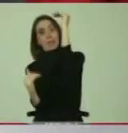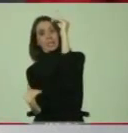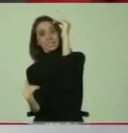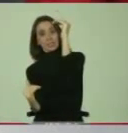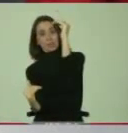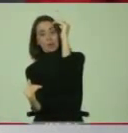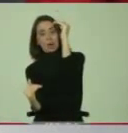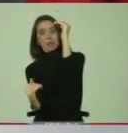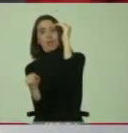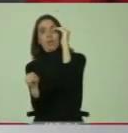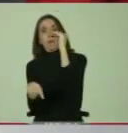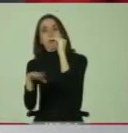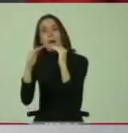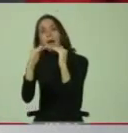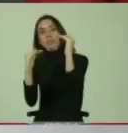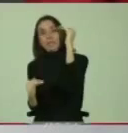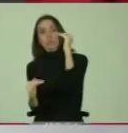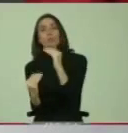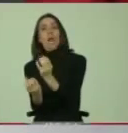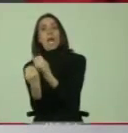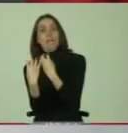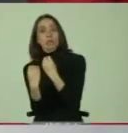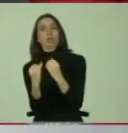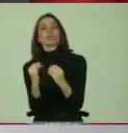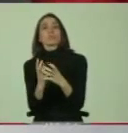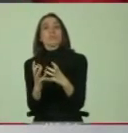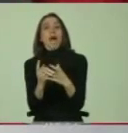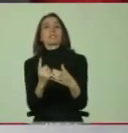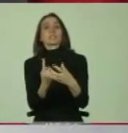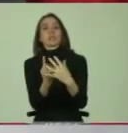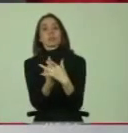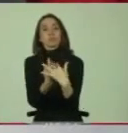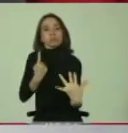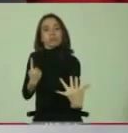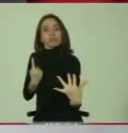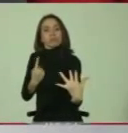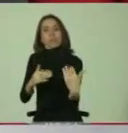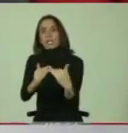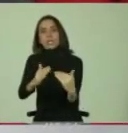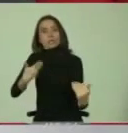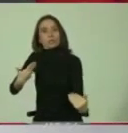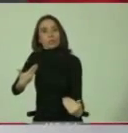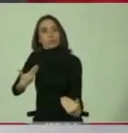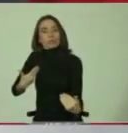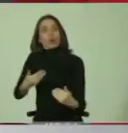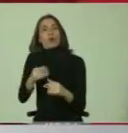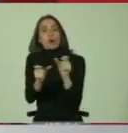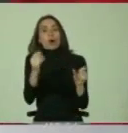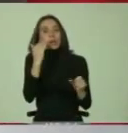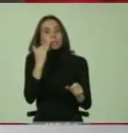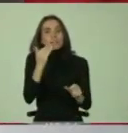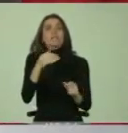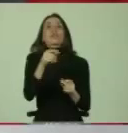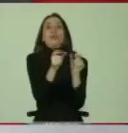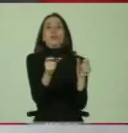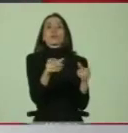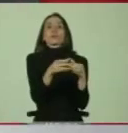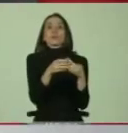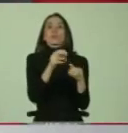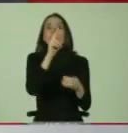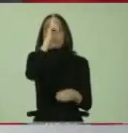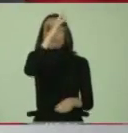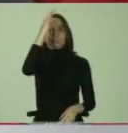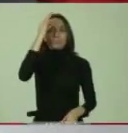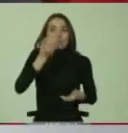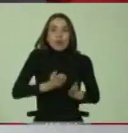también los que están en mayor desigualdad educativa y exclusión. Los niños y niñas de pueblos originarios, de la zona rural,